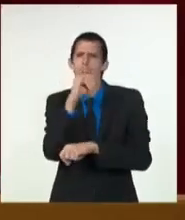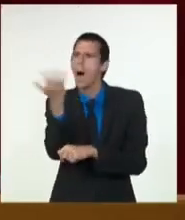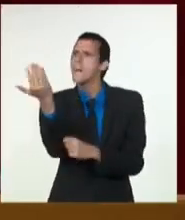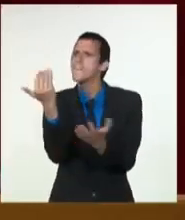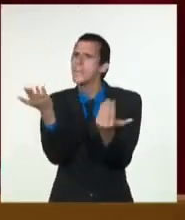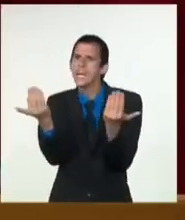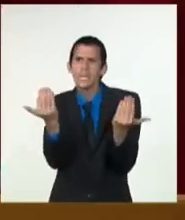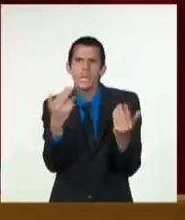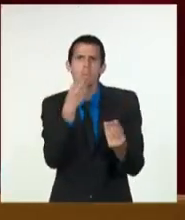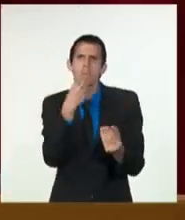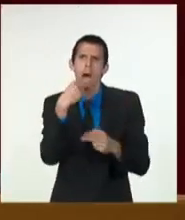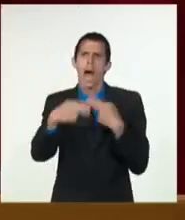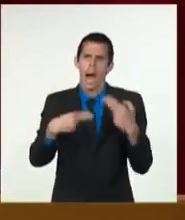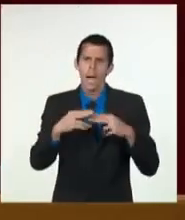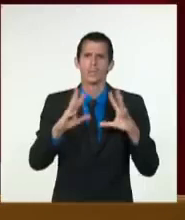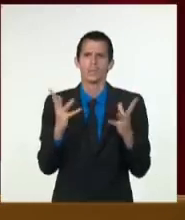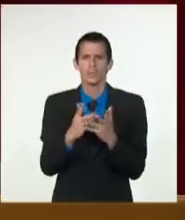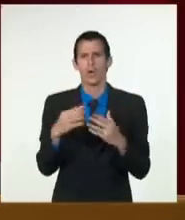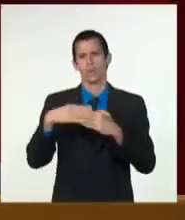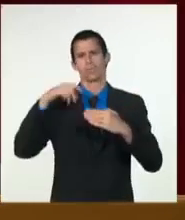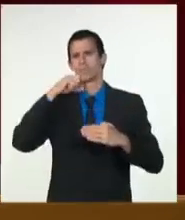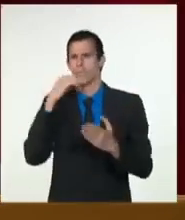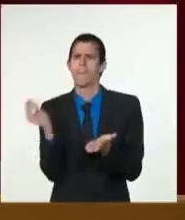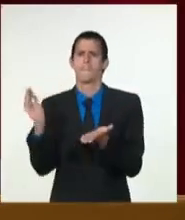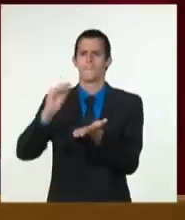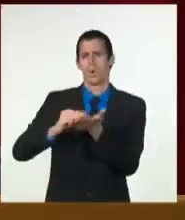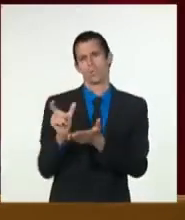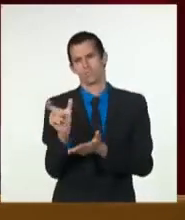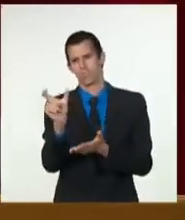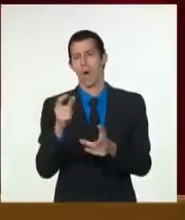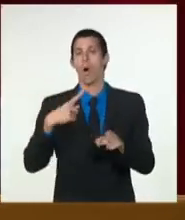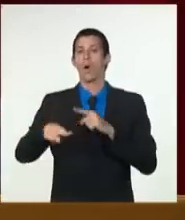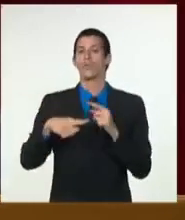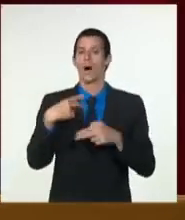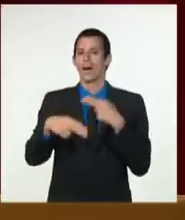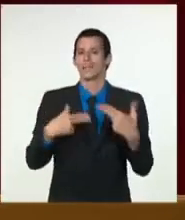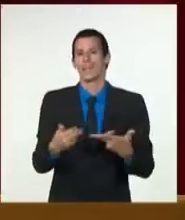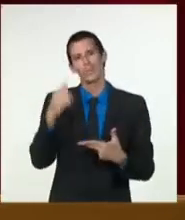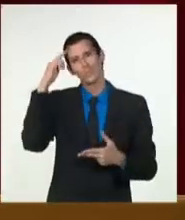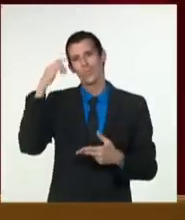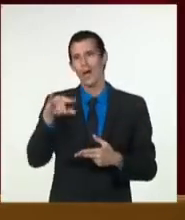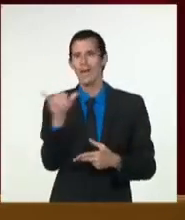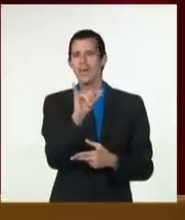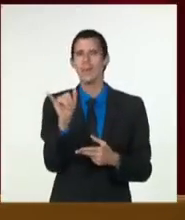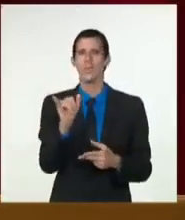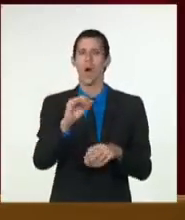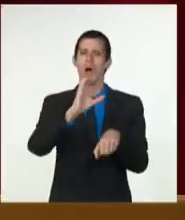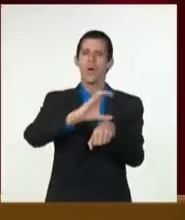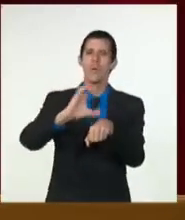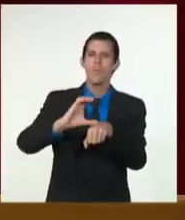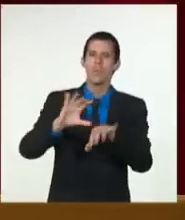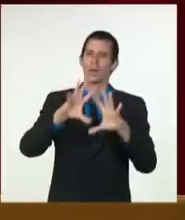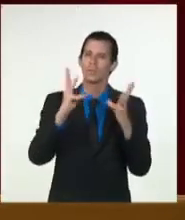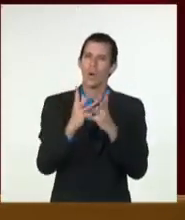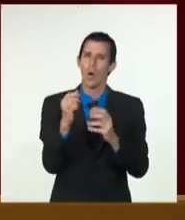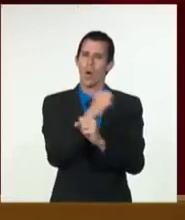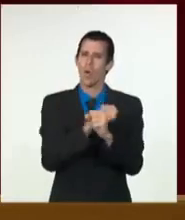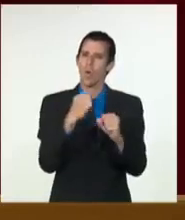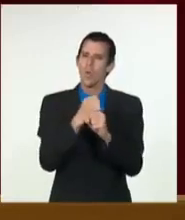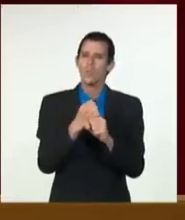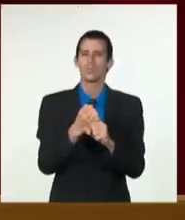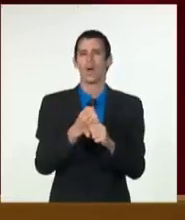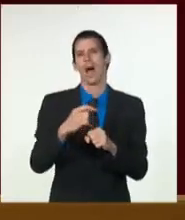criptomonedas, en cumplimiento de la legislación vigente. Estas acciones deberán continuar